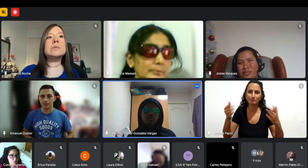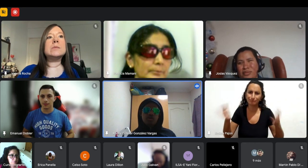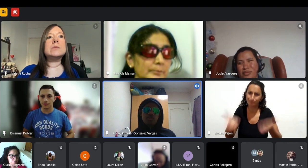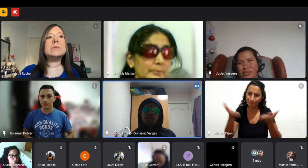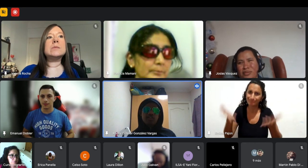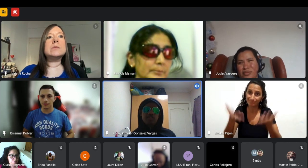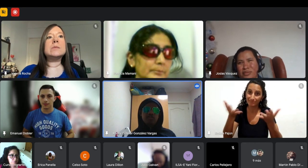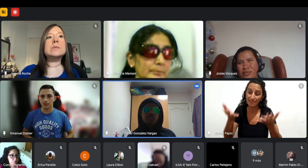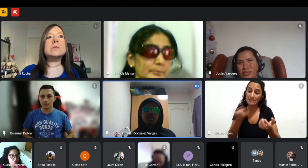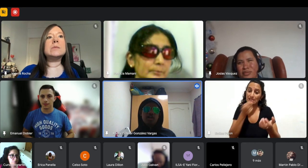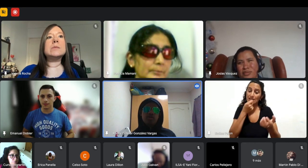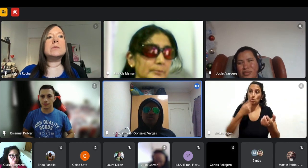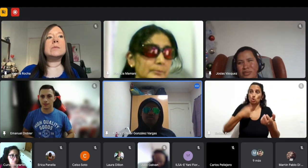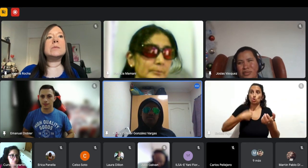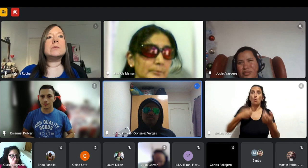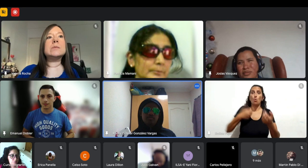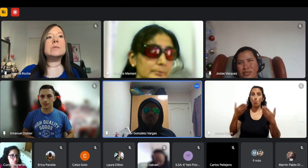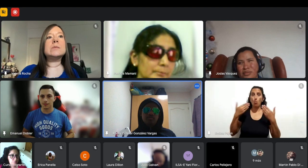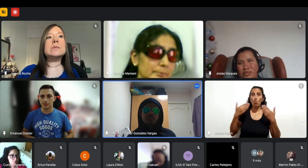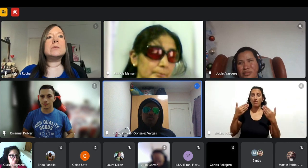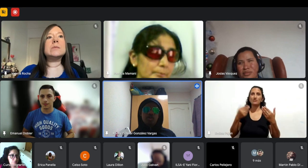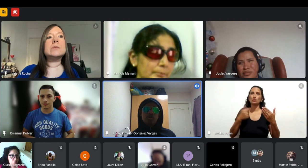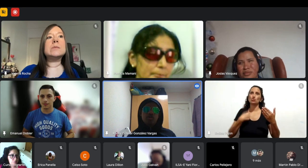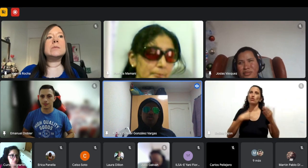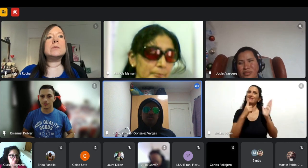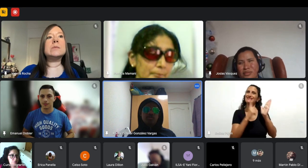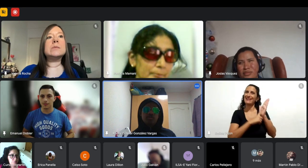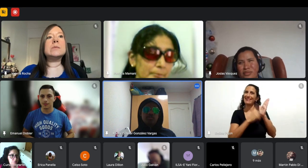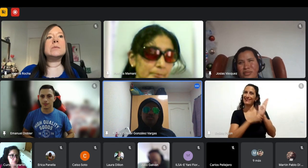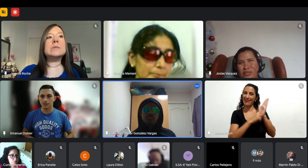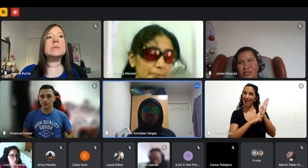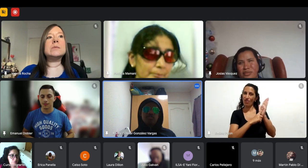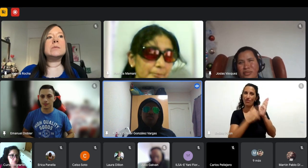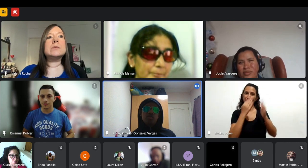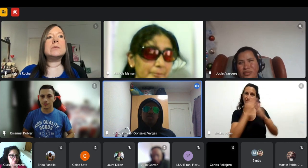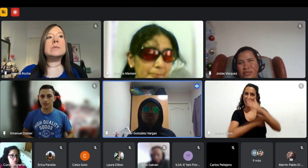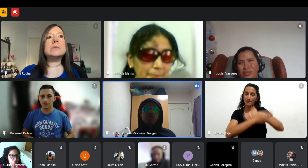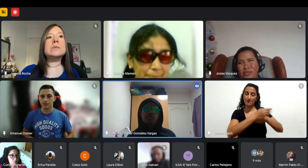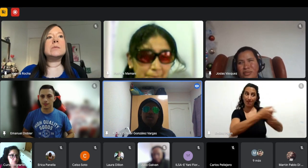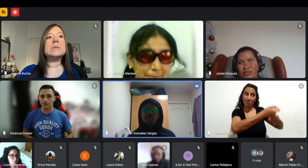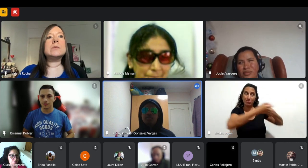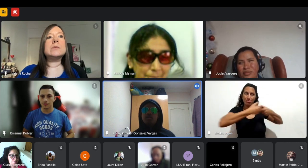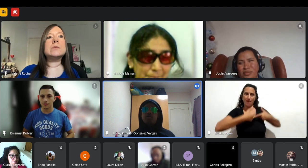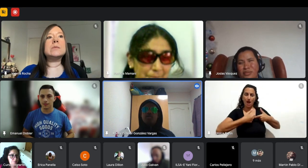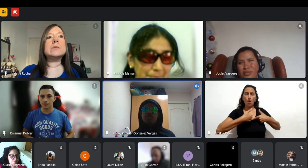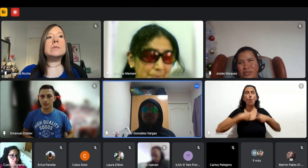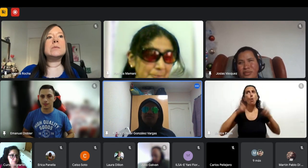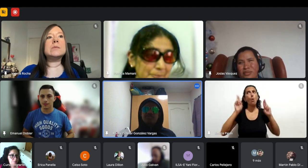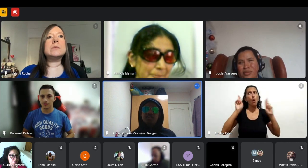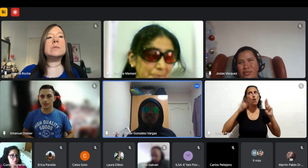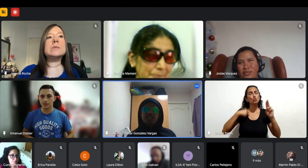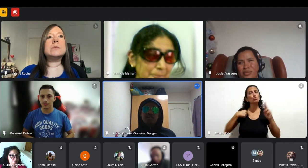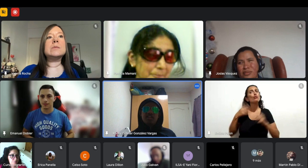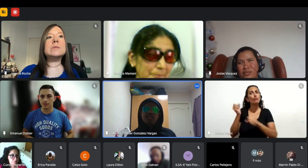cuando me deje el certificado puedo sin muchos problemas puedo